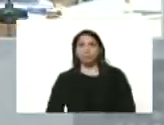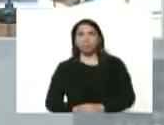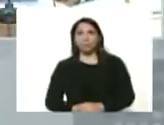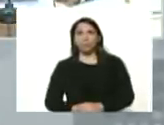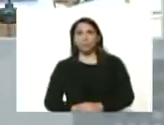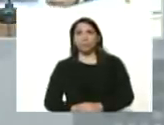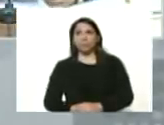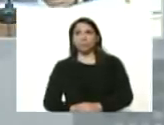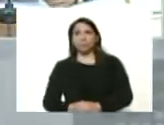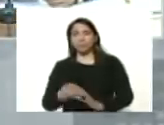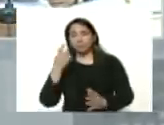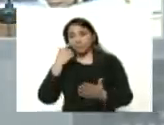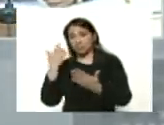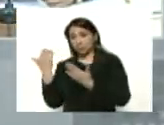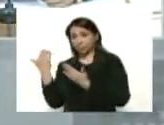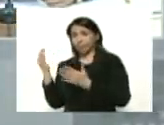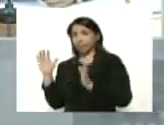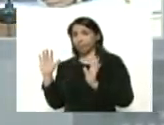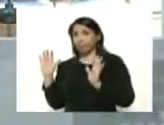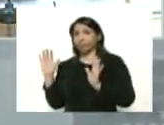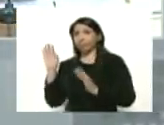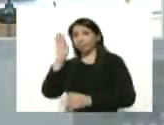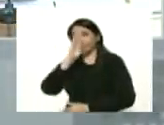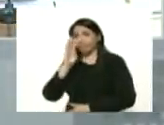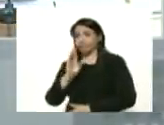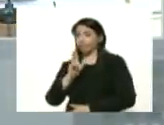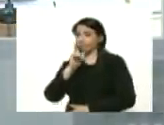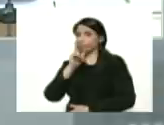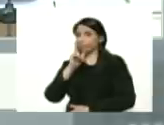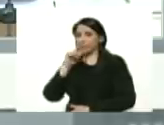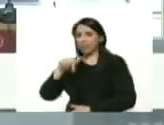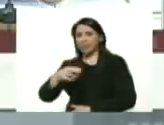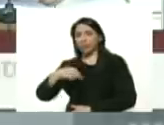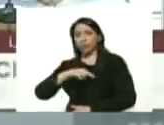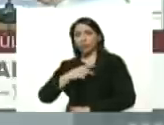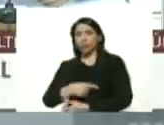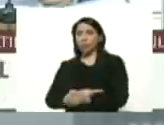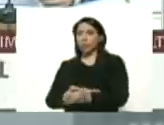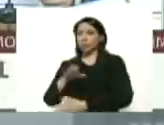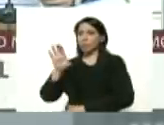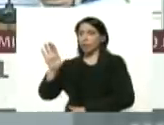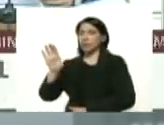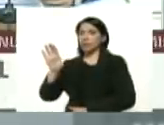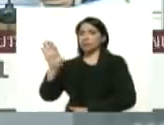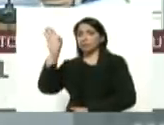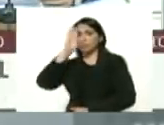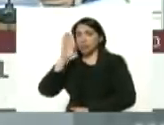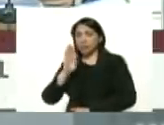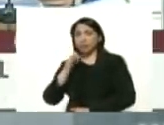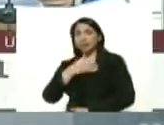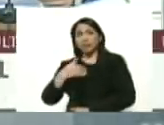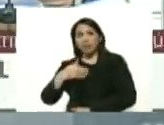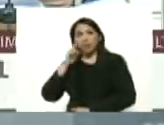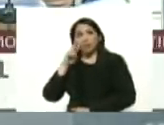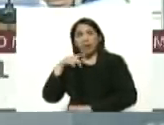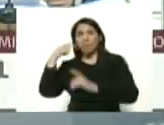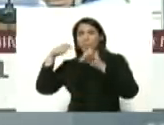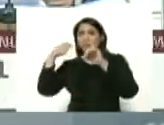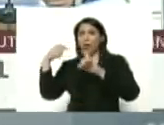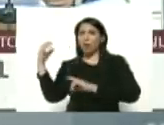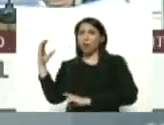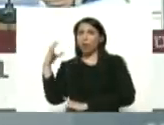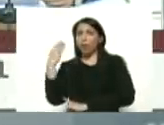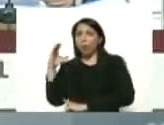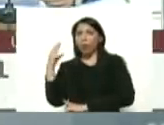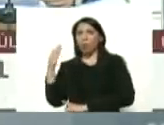ahí está Brasil aquí nuestro hermano también quiero que vean este video de Colombia